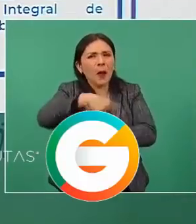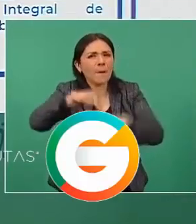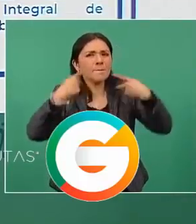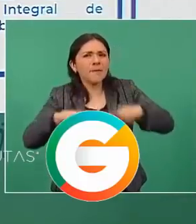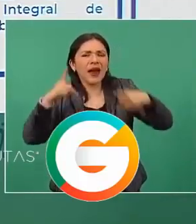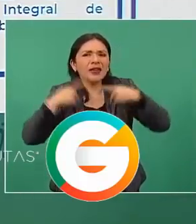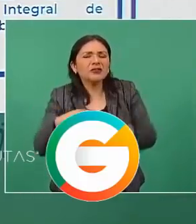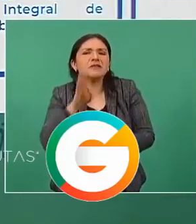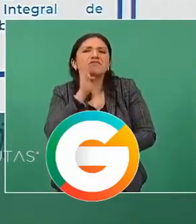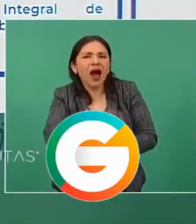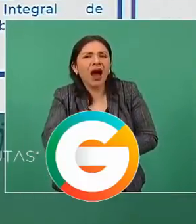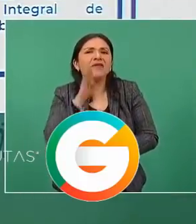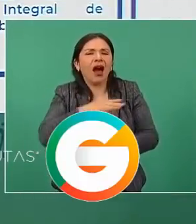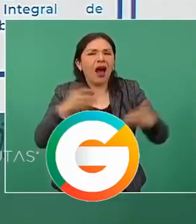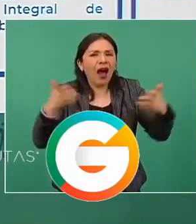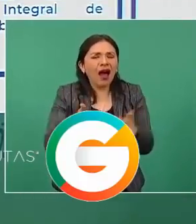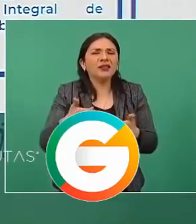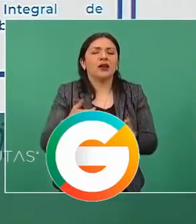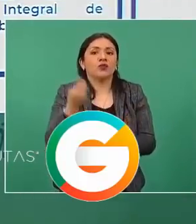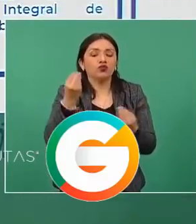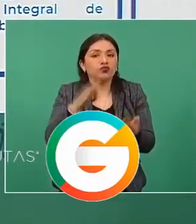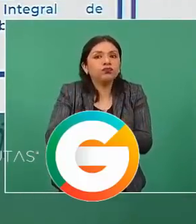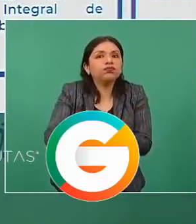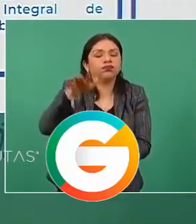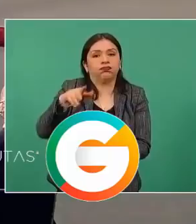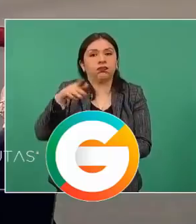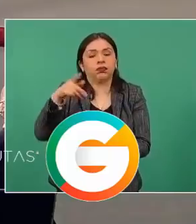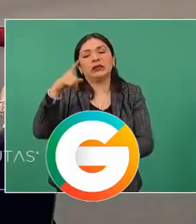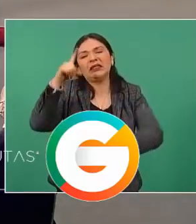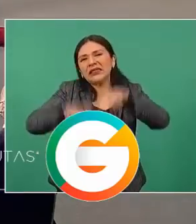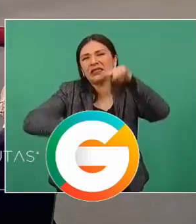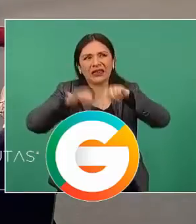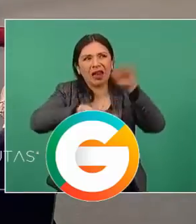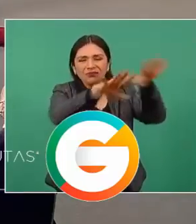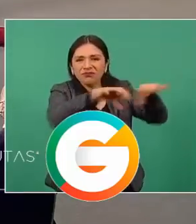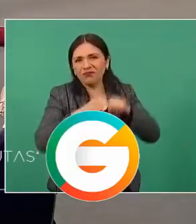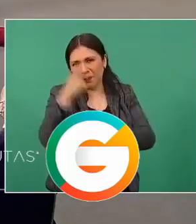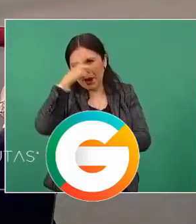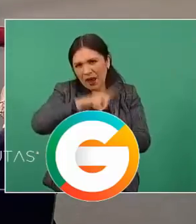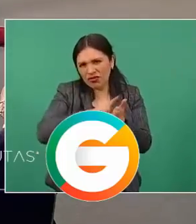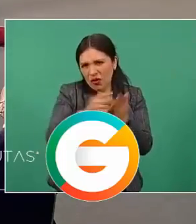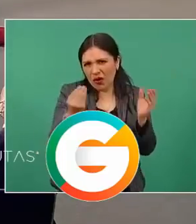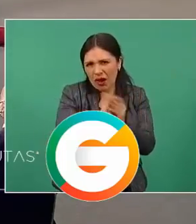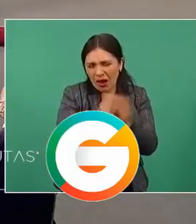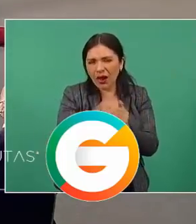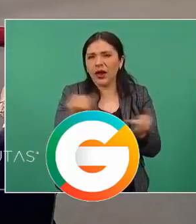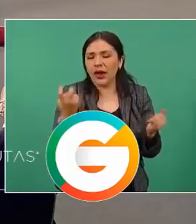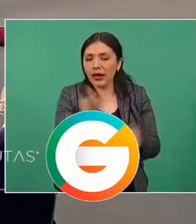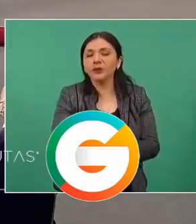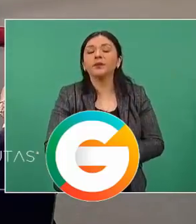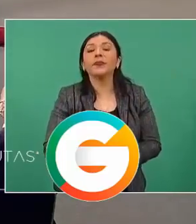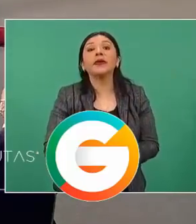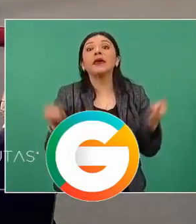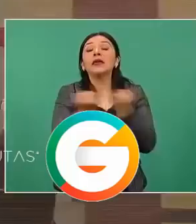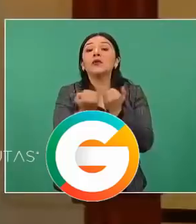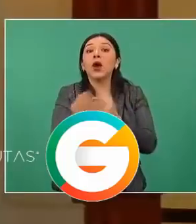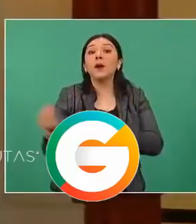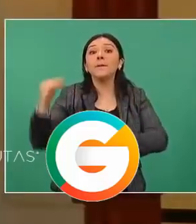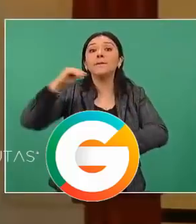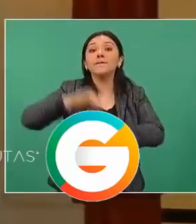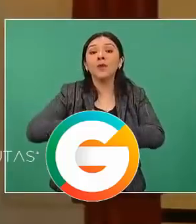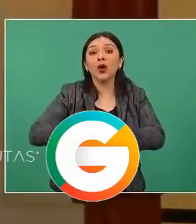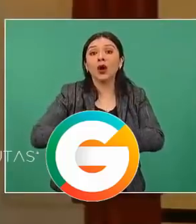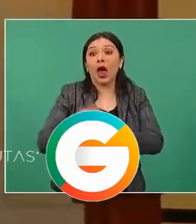están siendo en mayor cantidad asegurados. También la creación de la Guardia, que